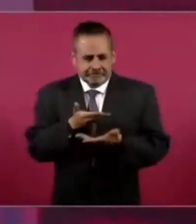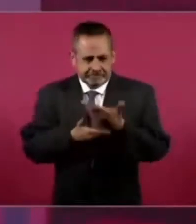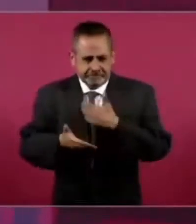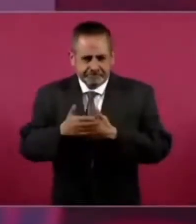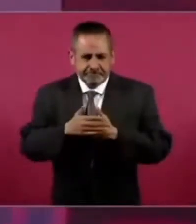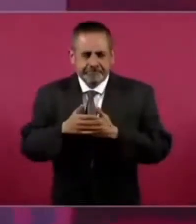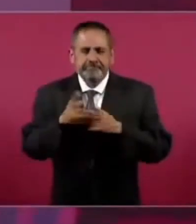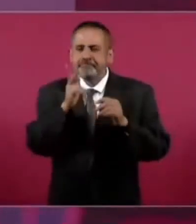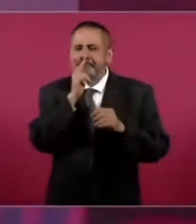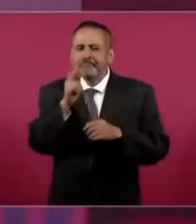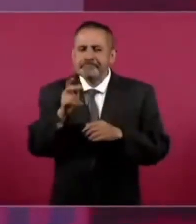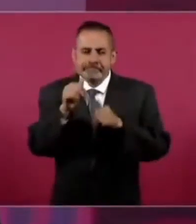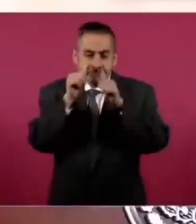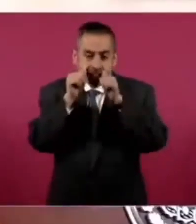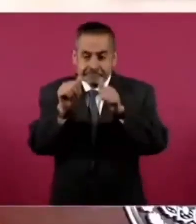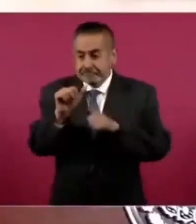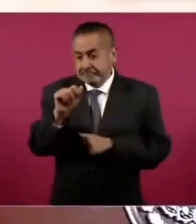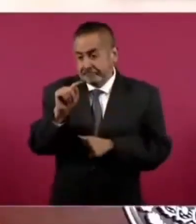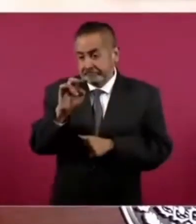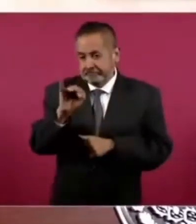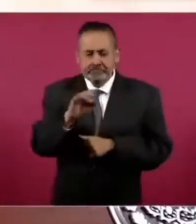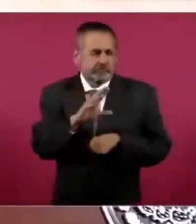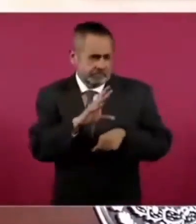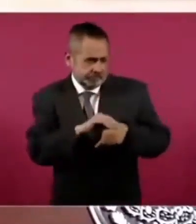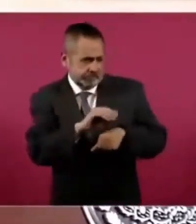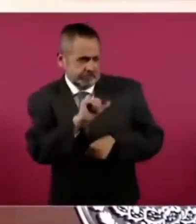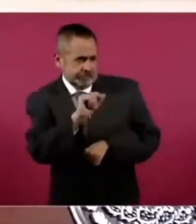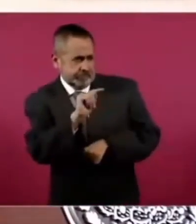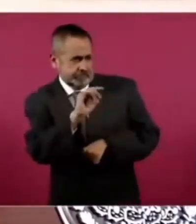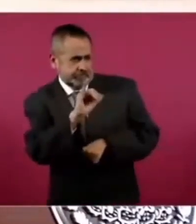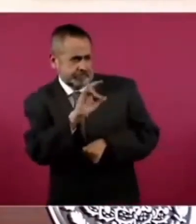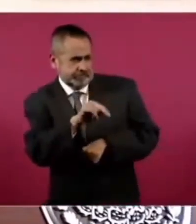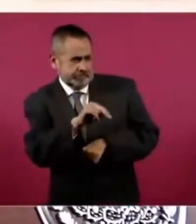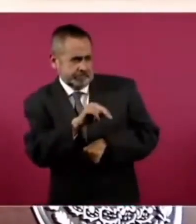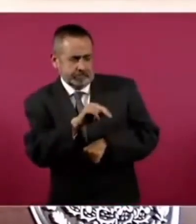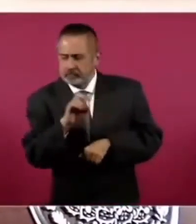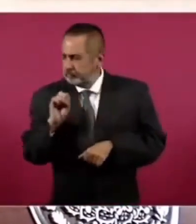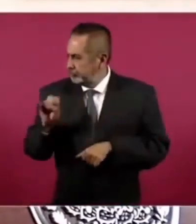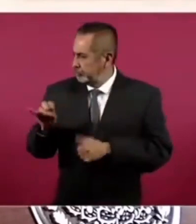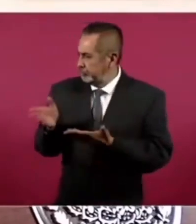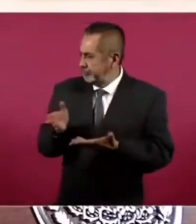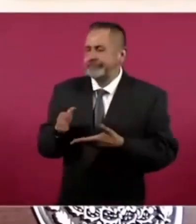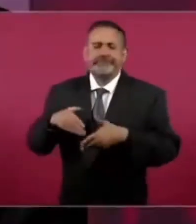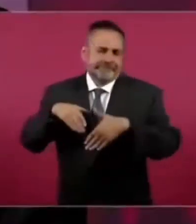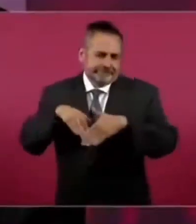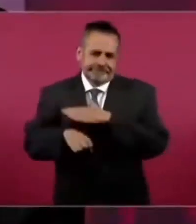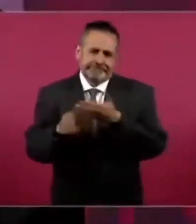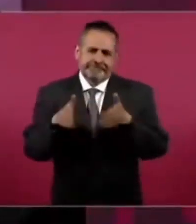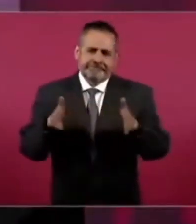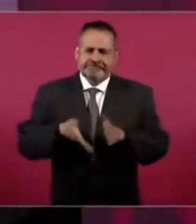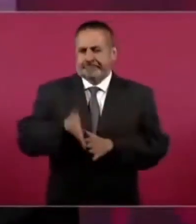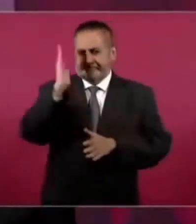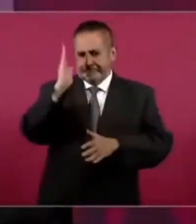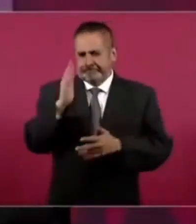los compañeros, que además nos mando a felicitar,